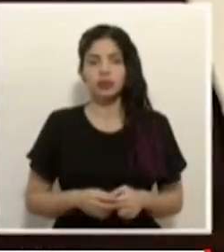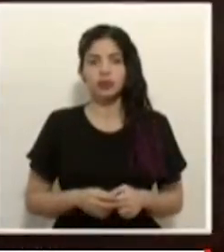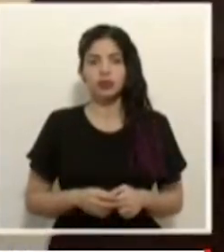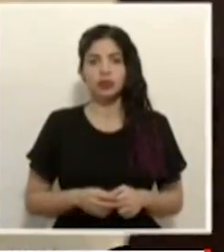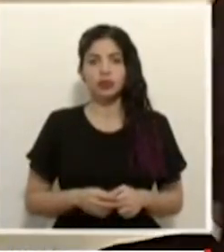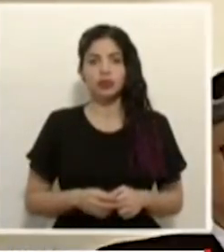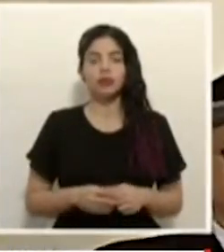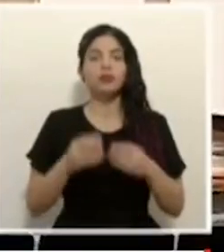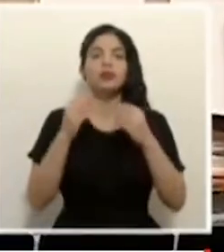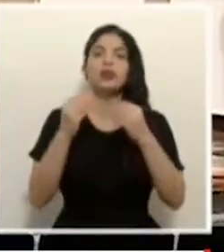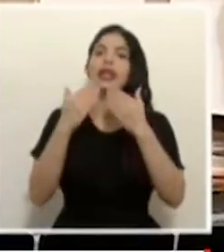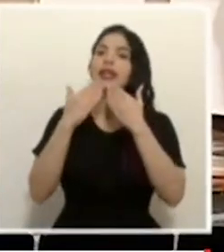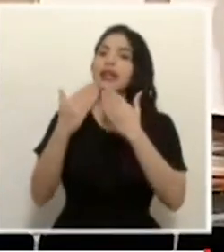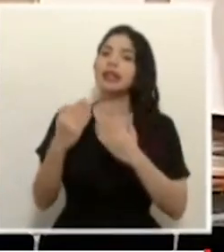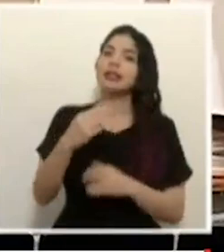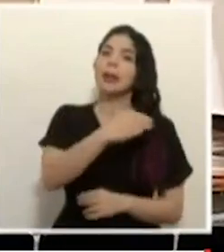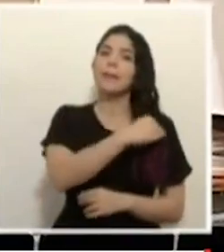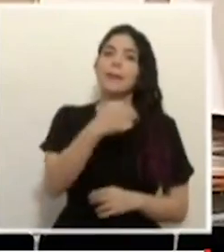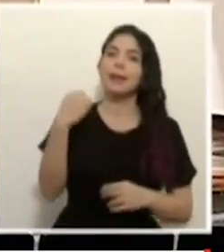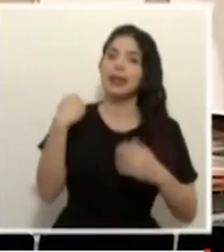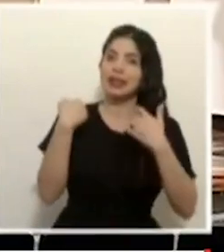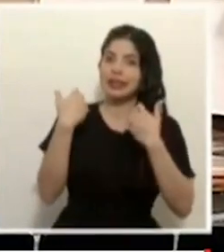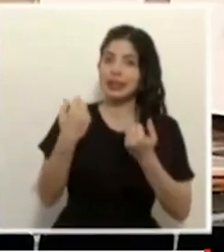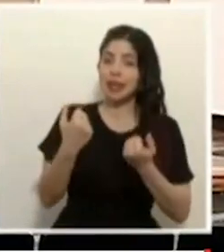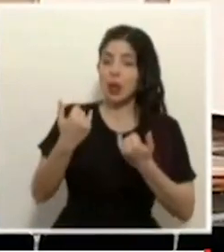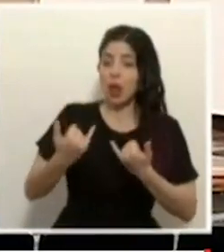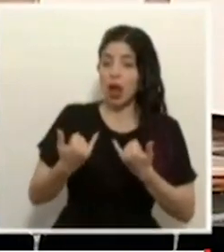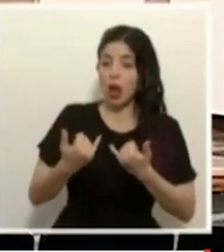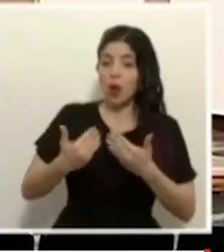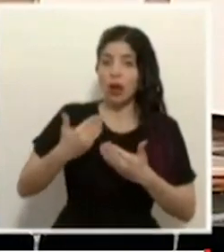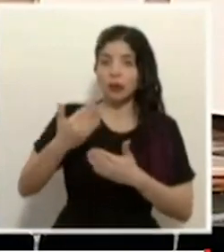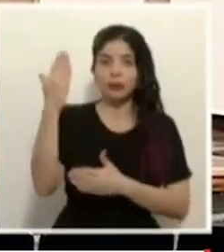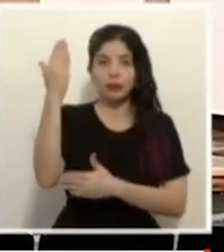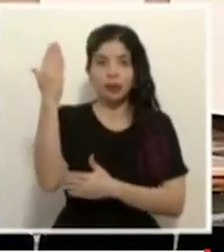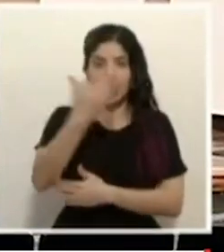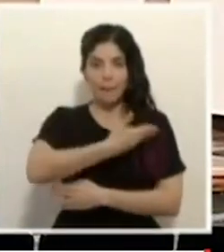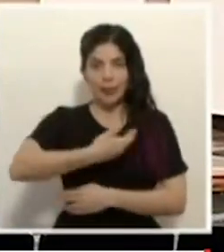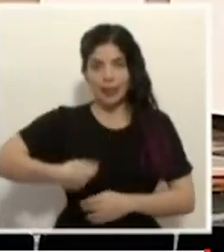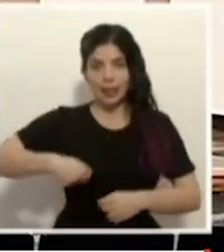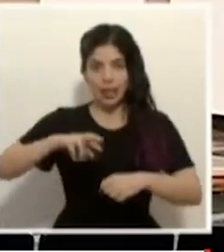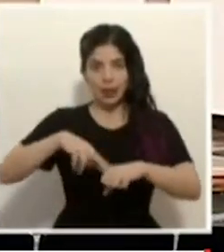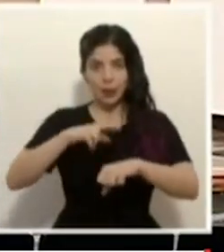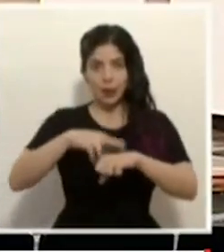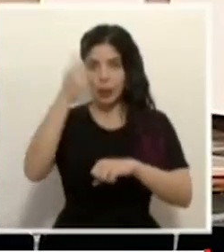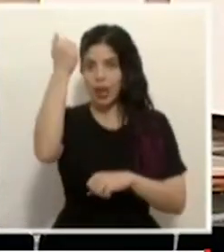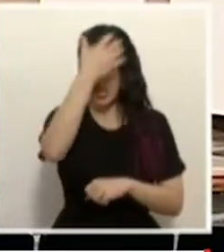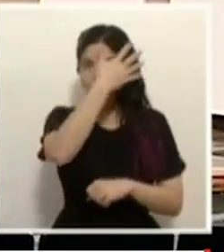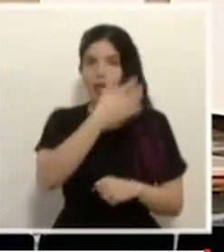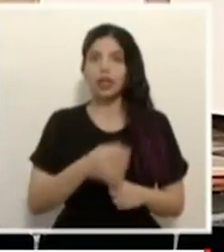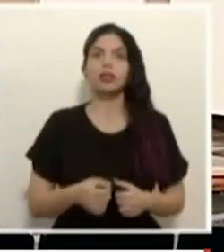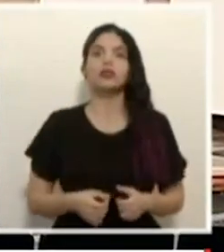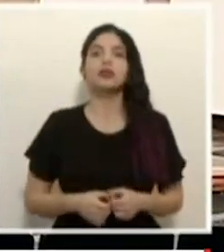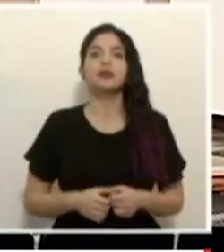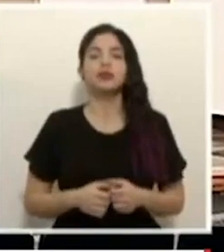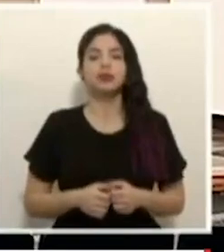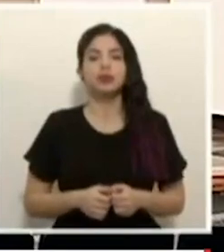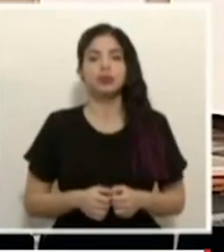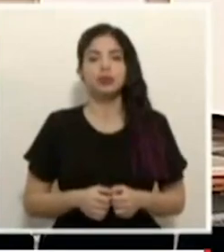Muchas gracias al señor ministro de salud. Escucharemos el mensaje del señor presidente de la república, don Carlos Alvarado Quesada.